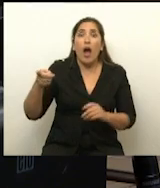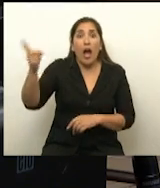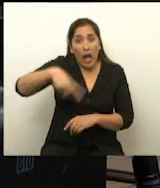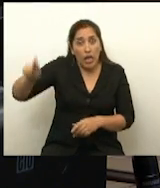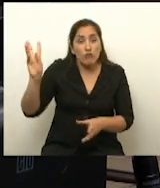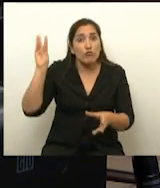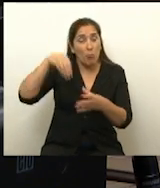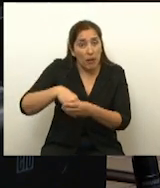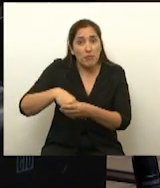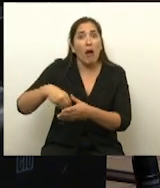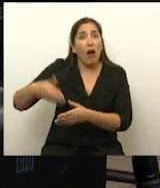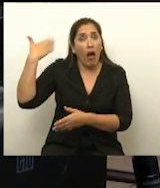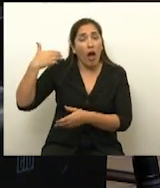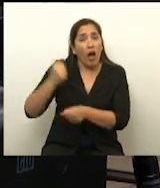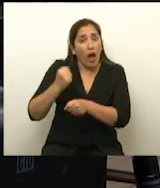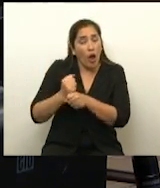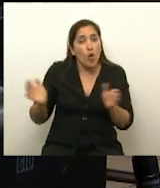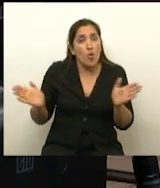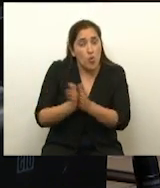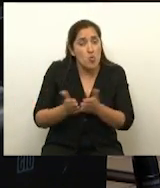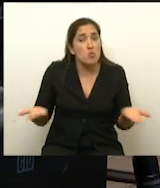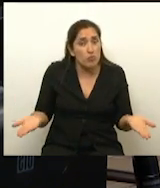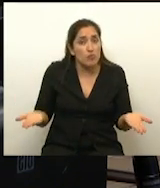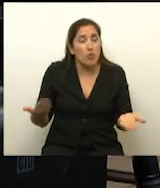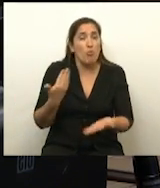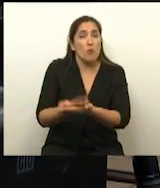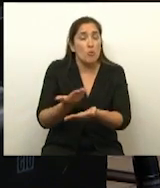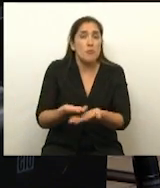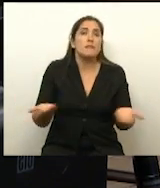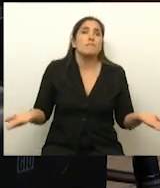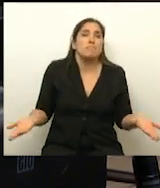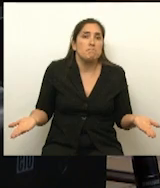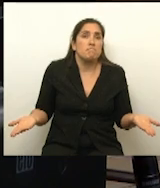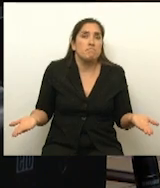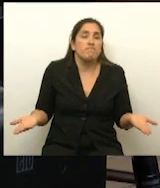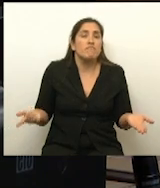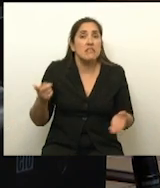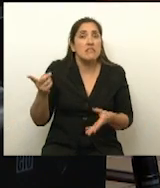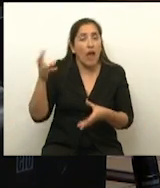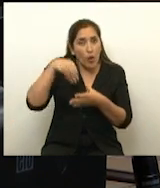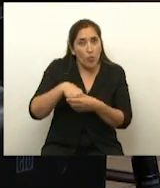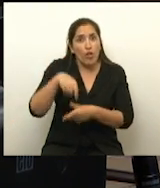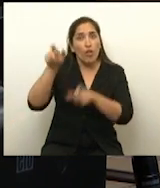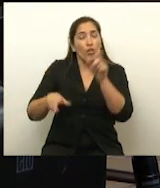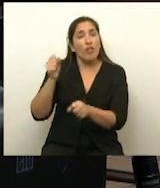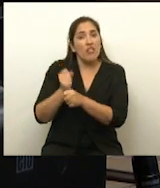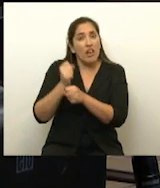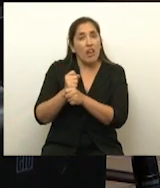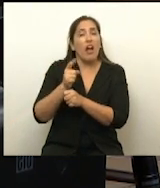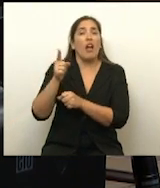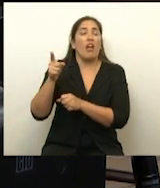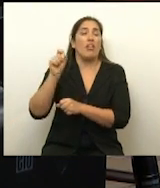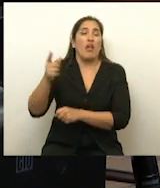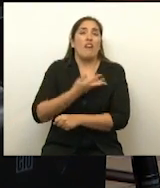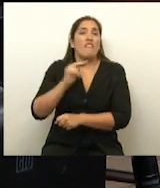participado, nos han apoyado. Es conjunto la proposición, ¿no es cierto? Y están incluidos los trabajadores de Fran Luis Beltrán,